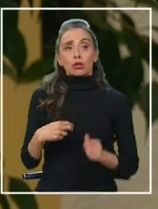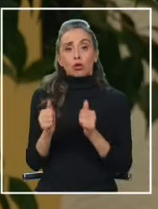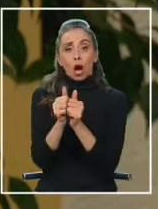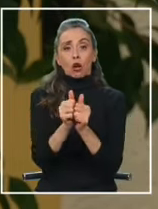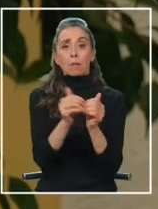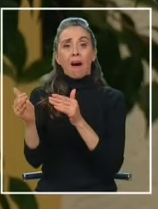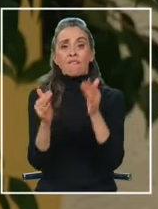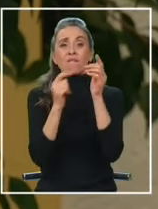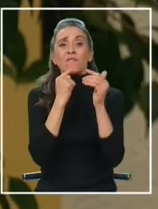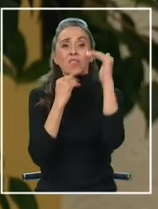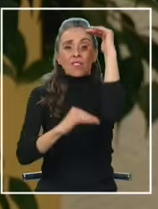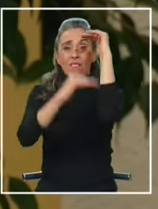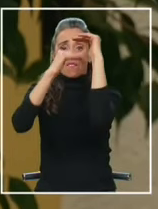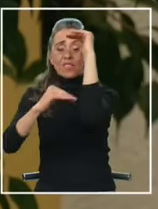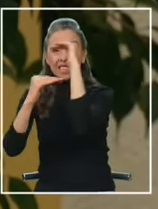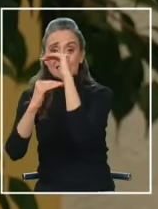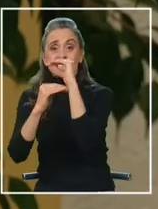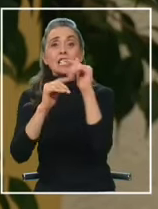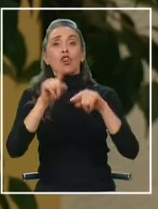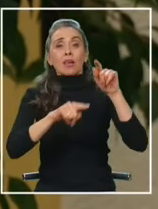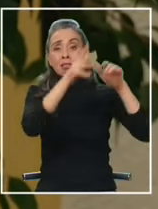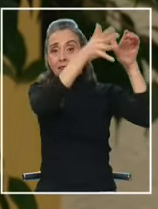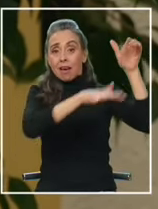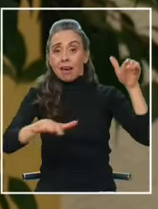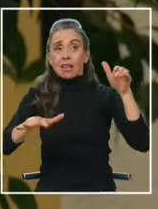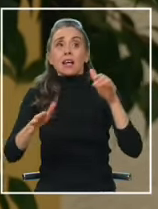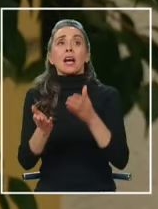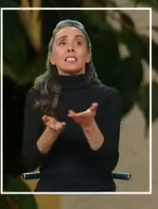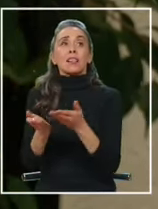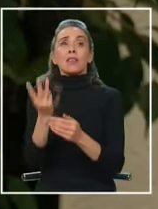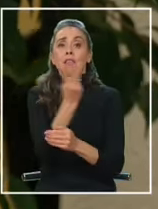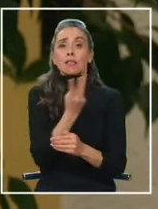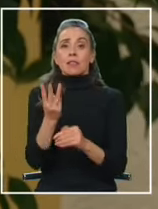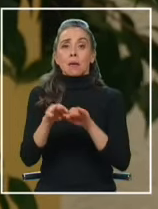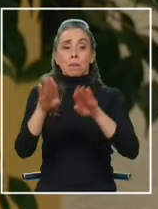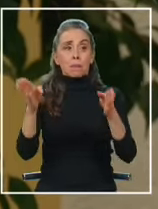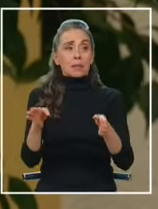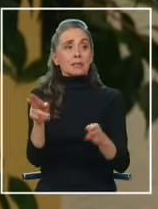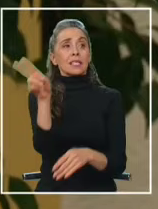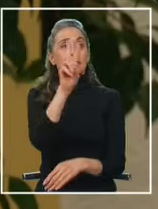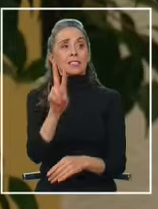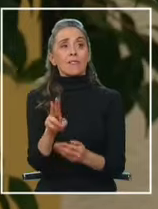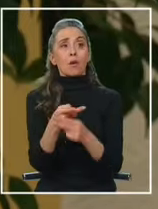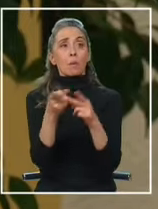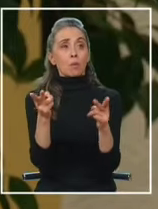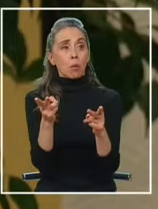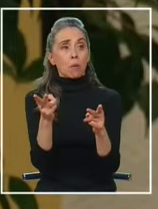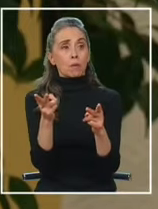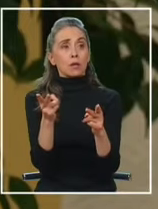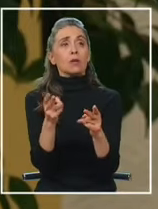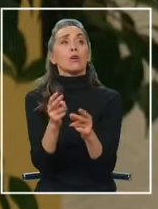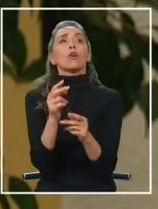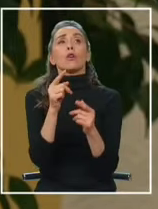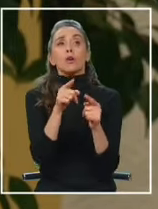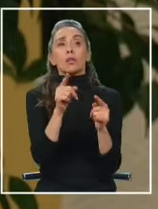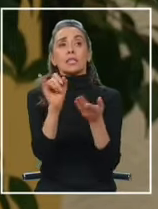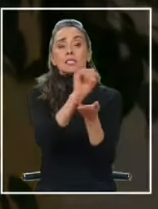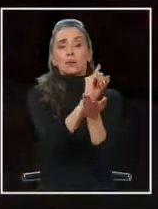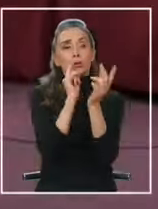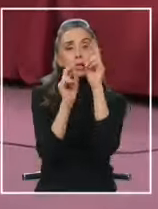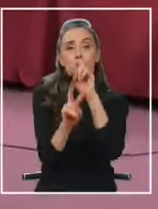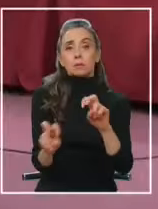mesas tripartitas, hemos invitado a los servicios y necesitamos que ojalá esto se pueda resolver. Entendemos que desde los servicios públicos están realizando una suerte de